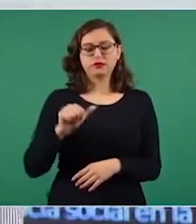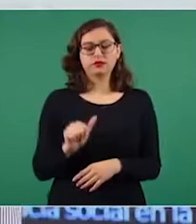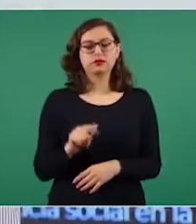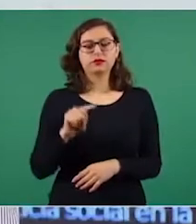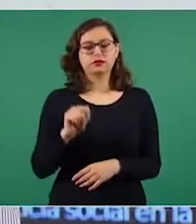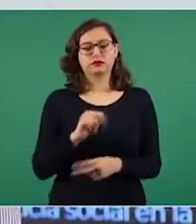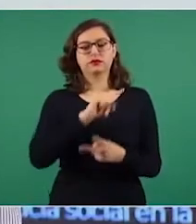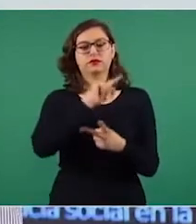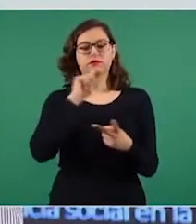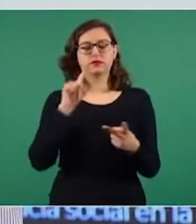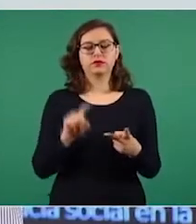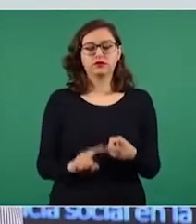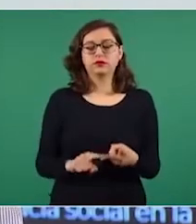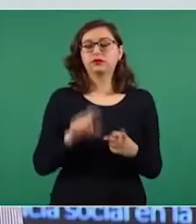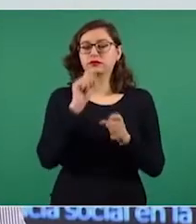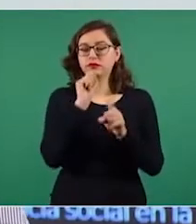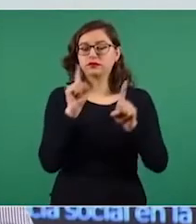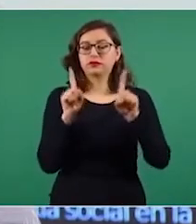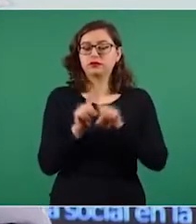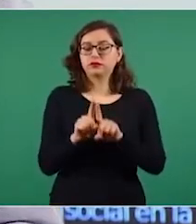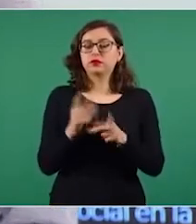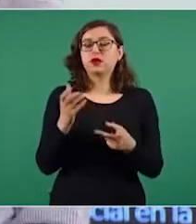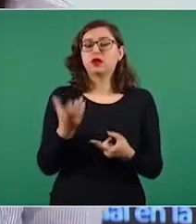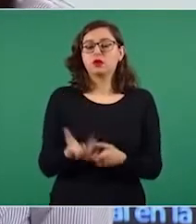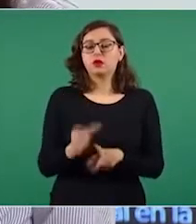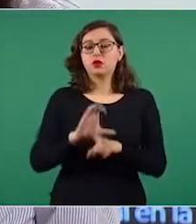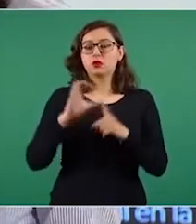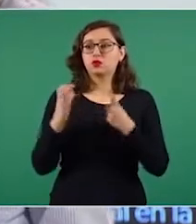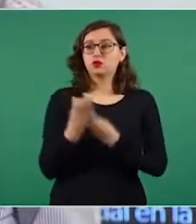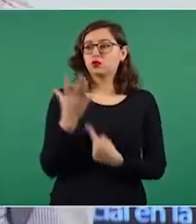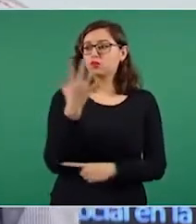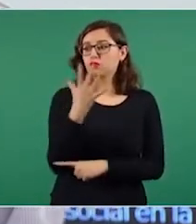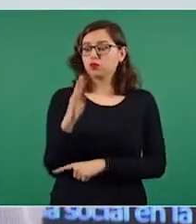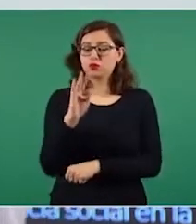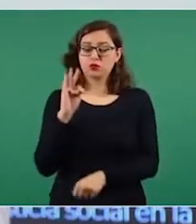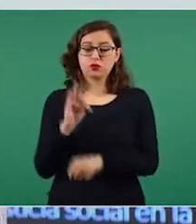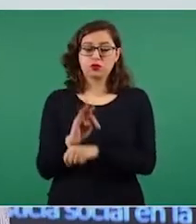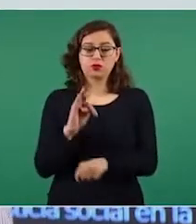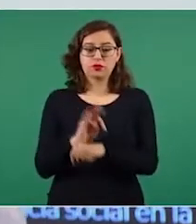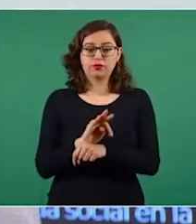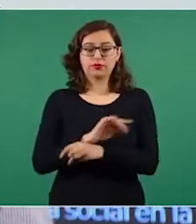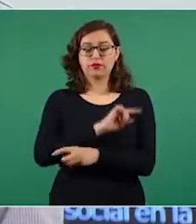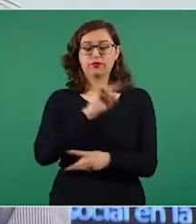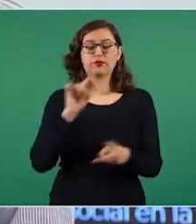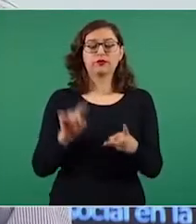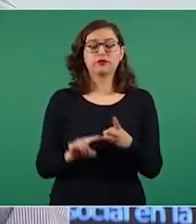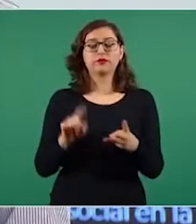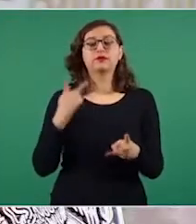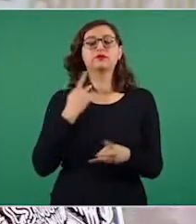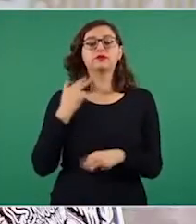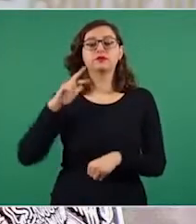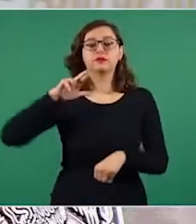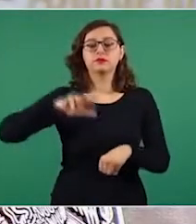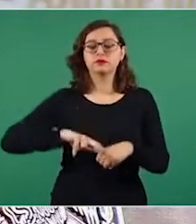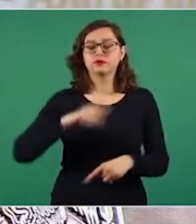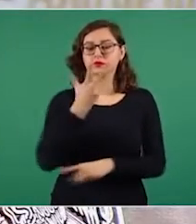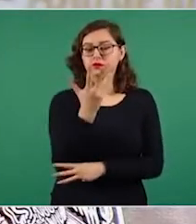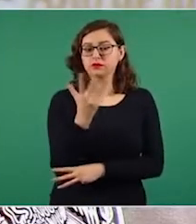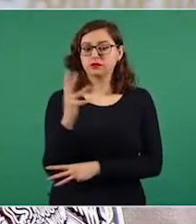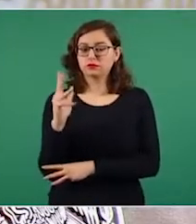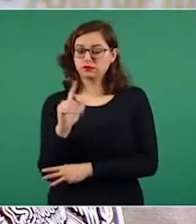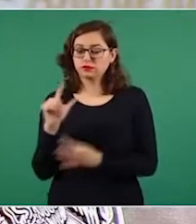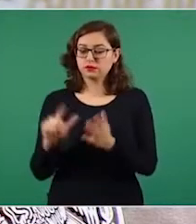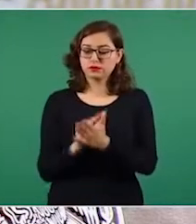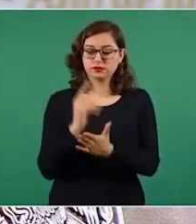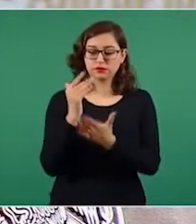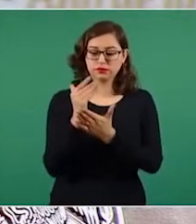y la Comisión Nacional de Áreas Naturales Protegidas, con el acompañamiento de la Procuraduría Agraria en apego a los principios